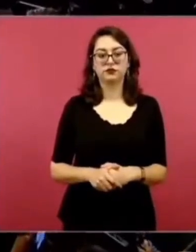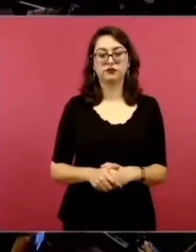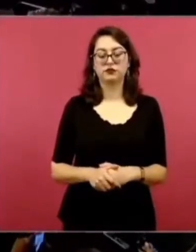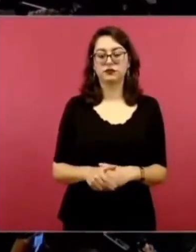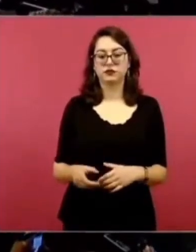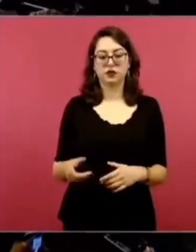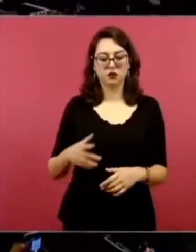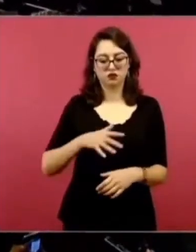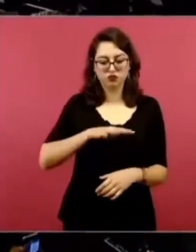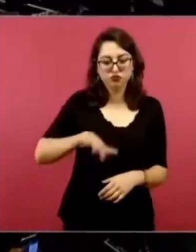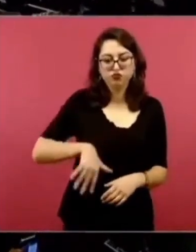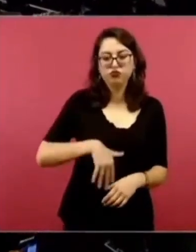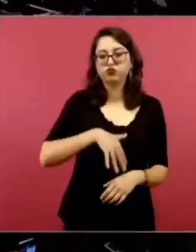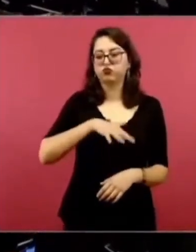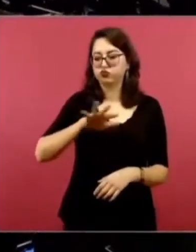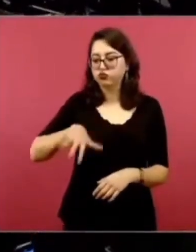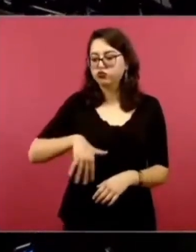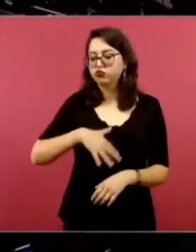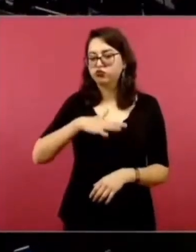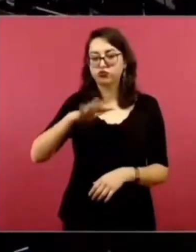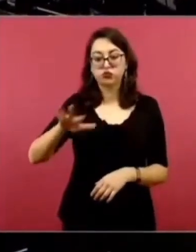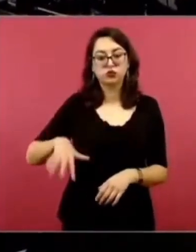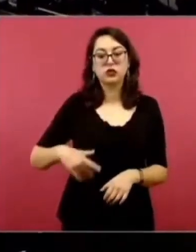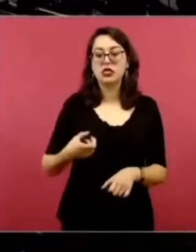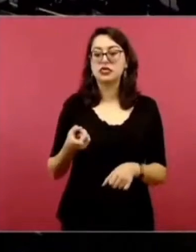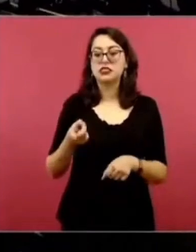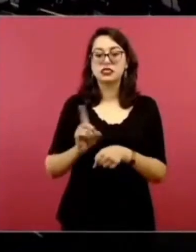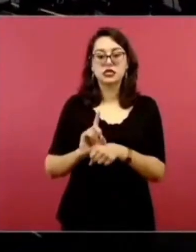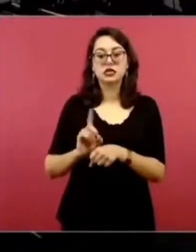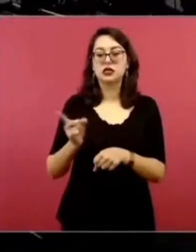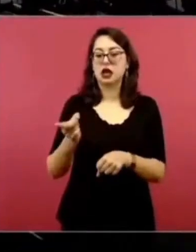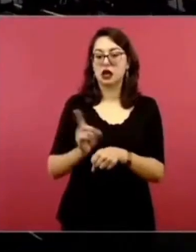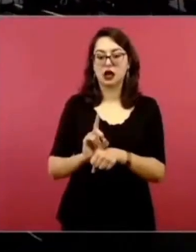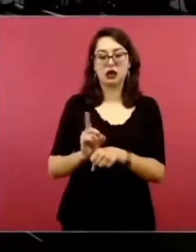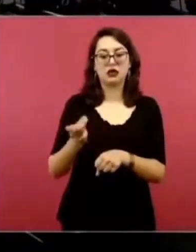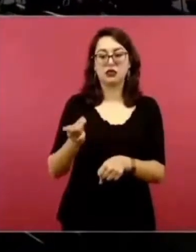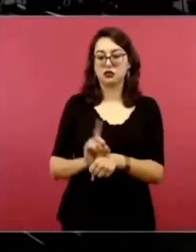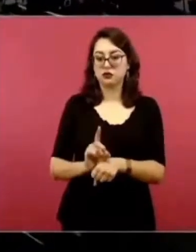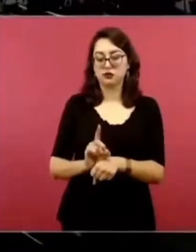buscando, encontrar a los jóvenes.